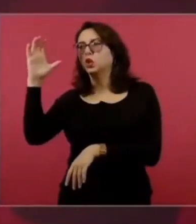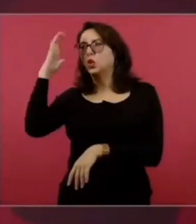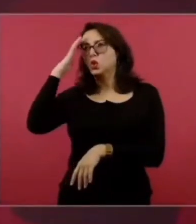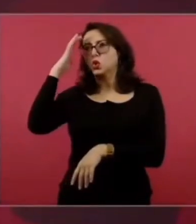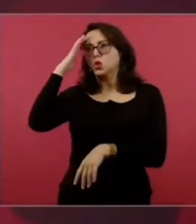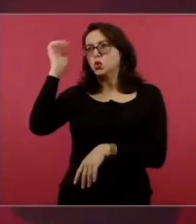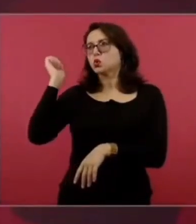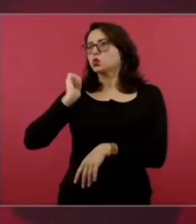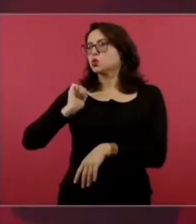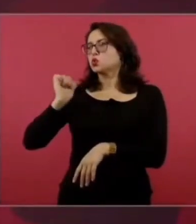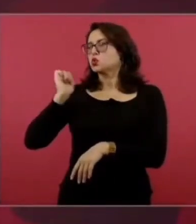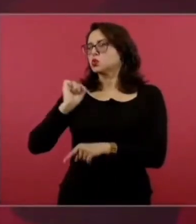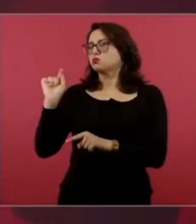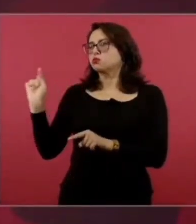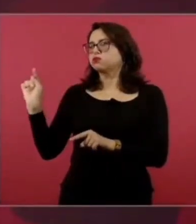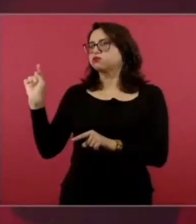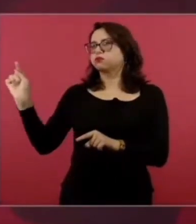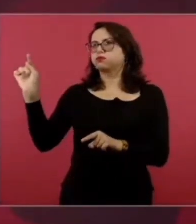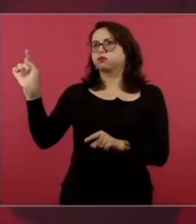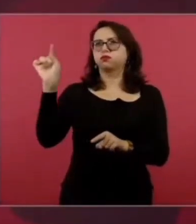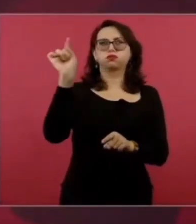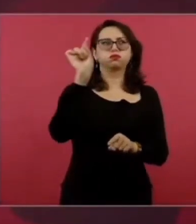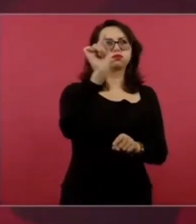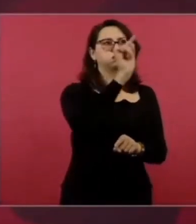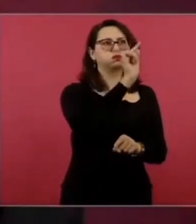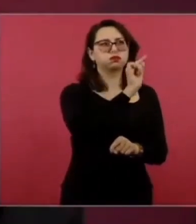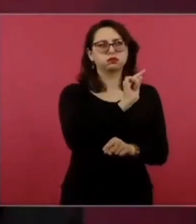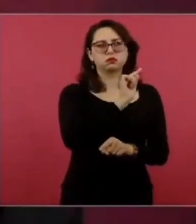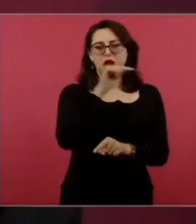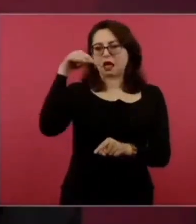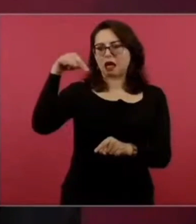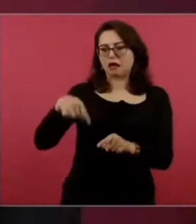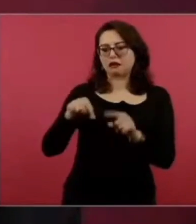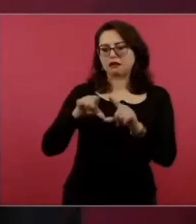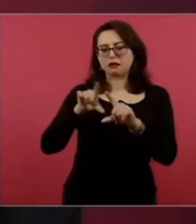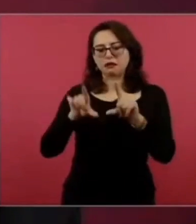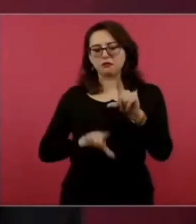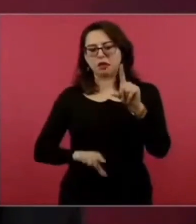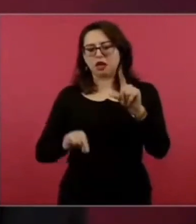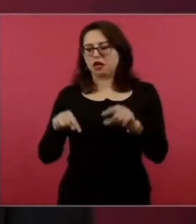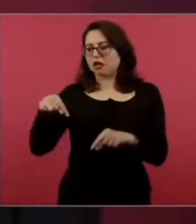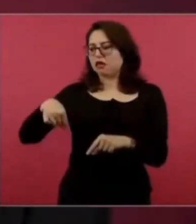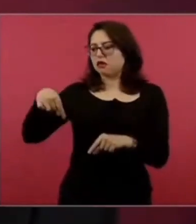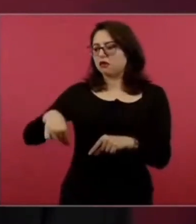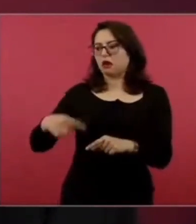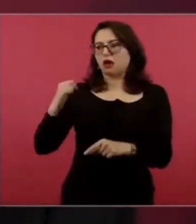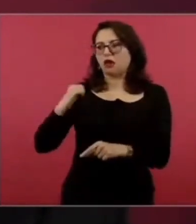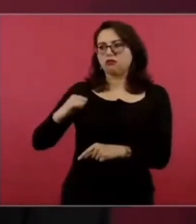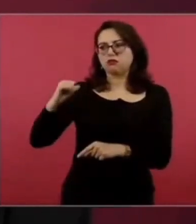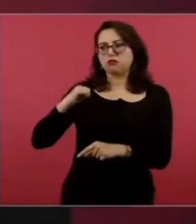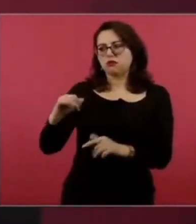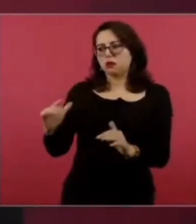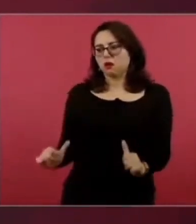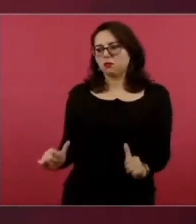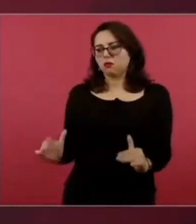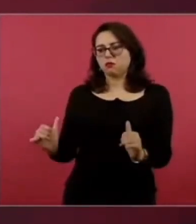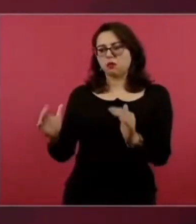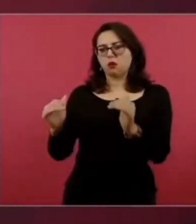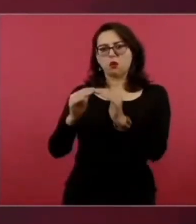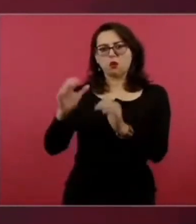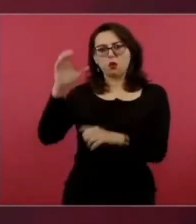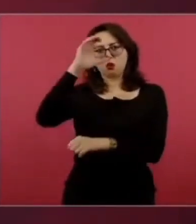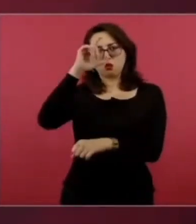que tenemos en nuestro país, nuestro pasado cultural,